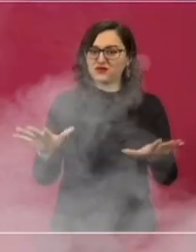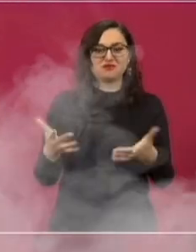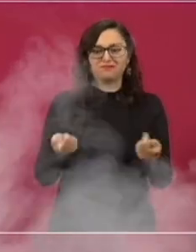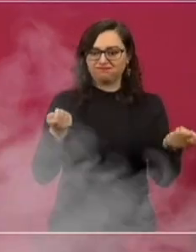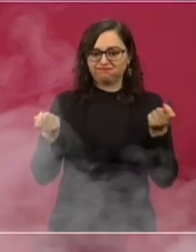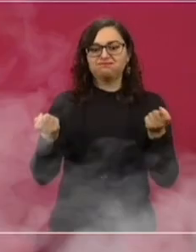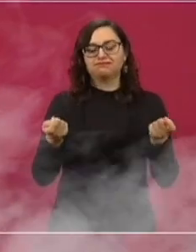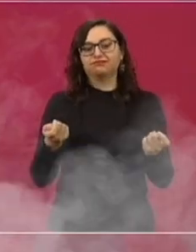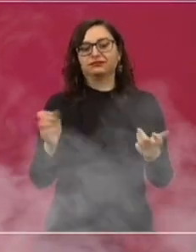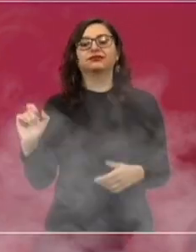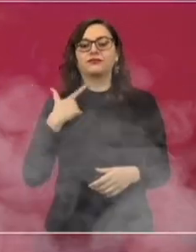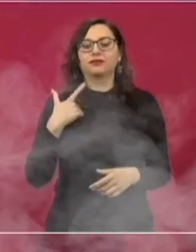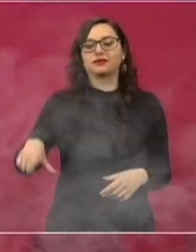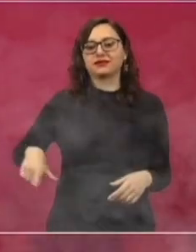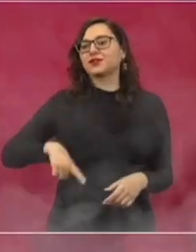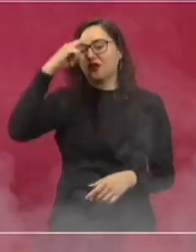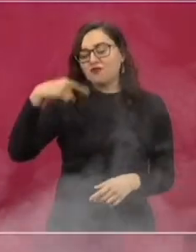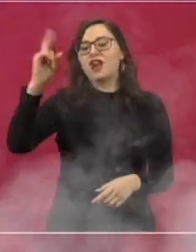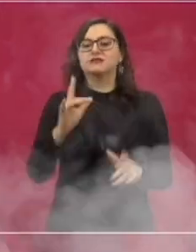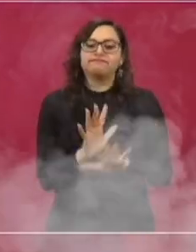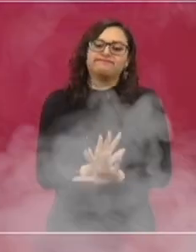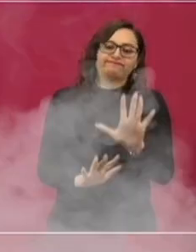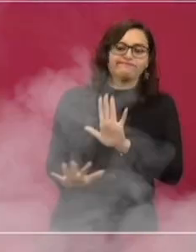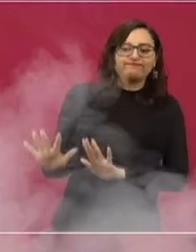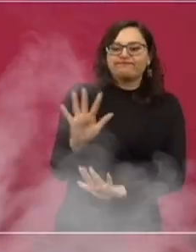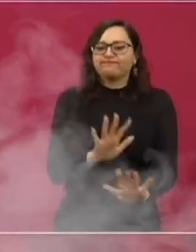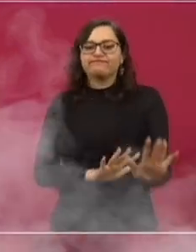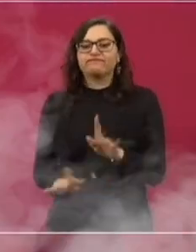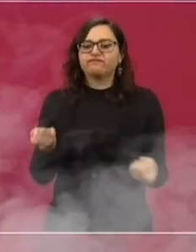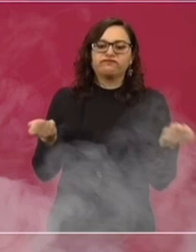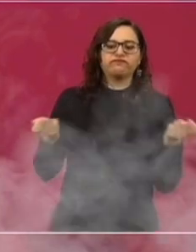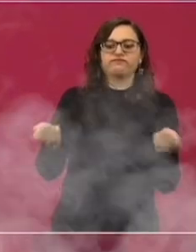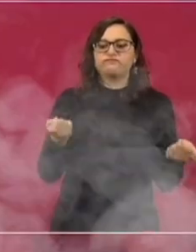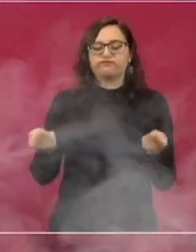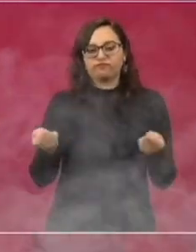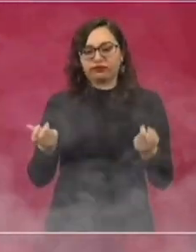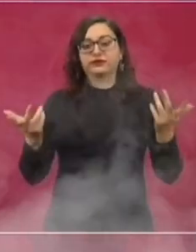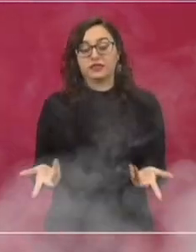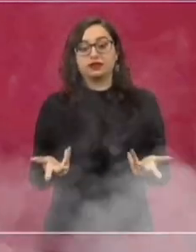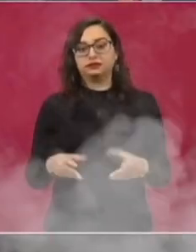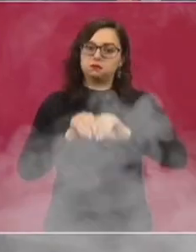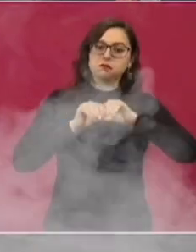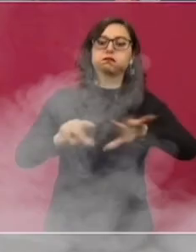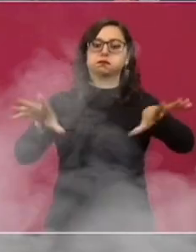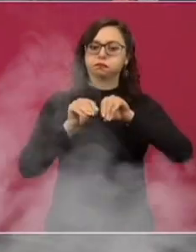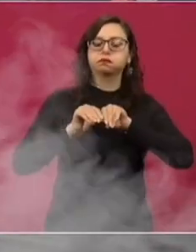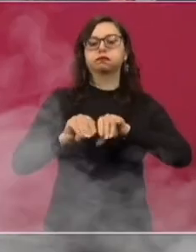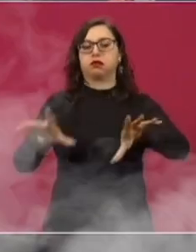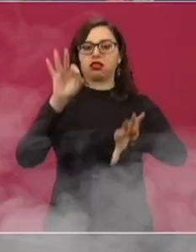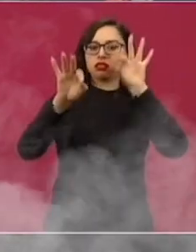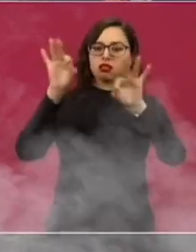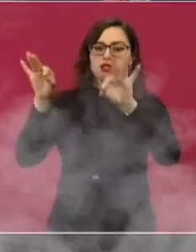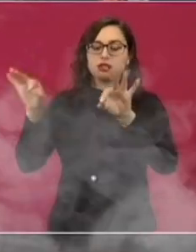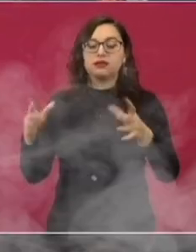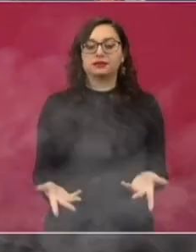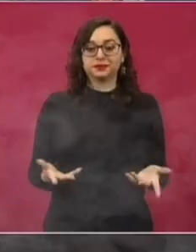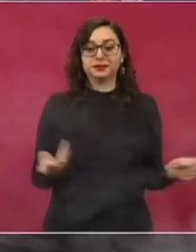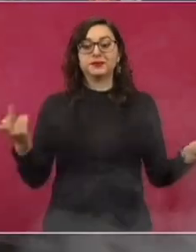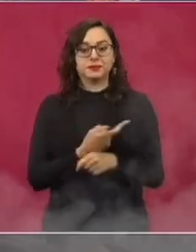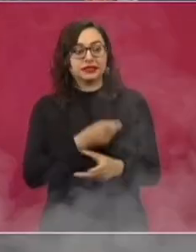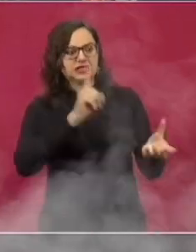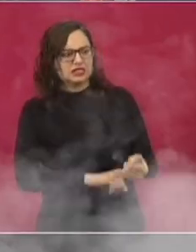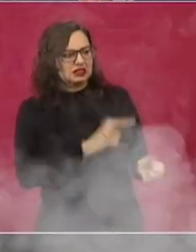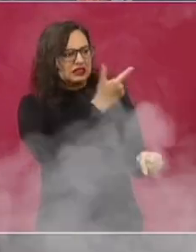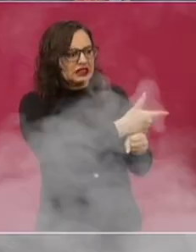Así dominaban, controlando los medios de información, los medios de información más influyentes, porque silenciaban